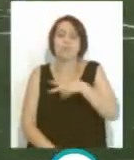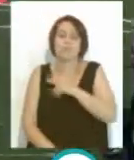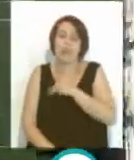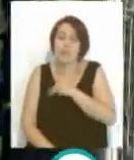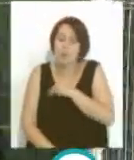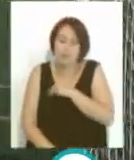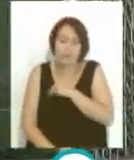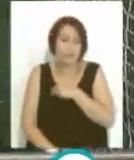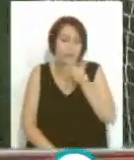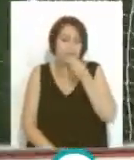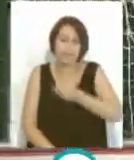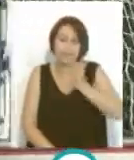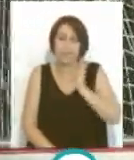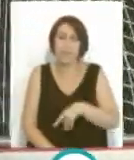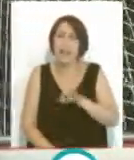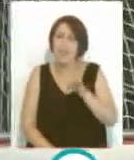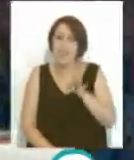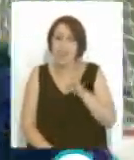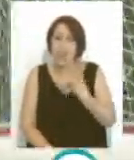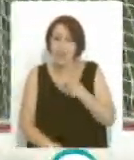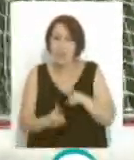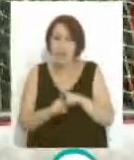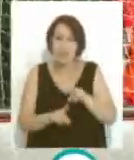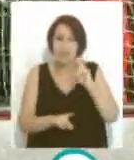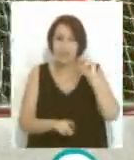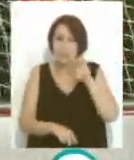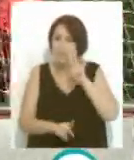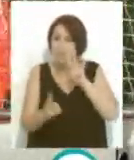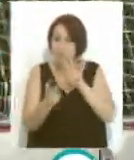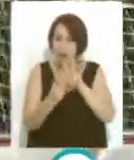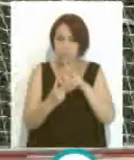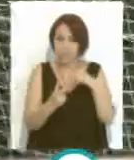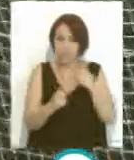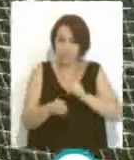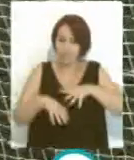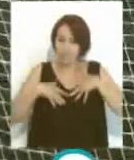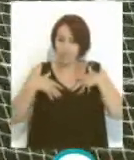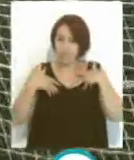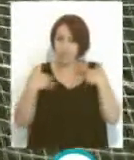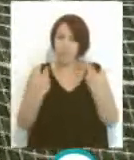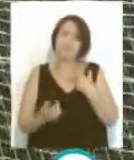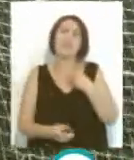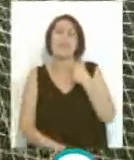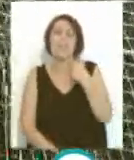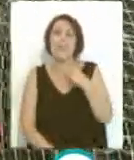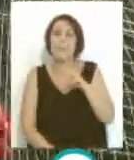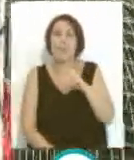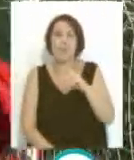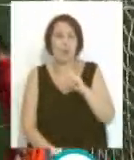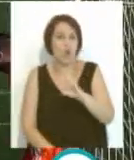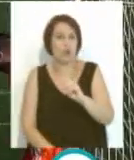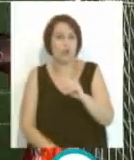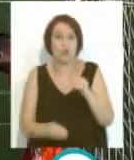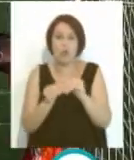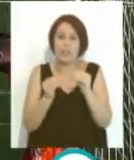merecidísimo. La verdad que te contagia nada más verlo. Y también decir que Pedrito es sobrino